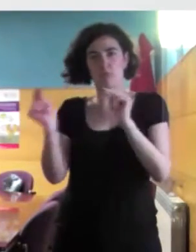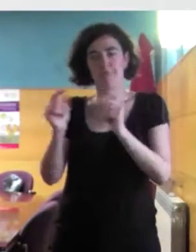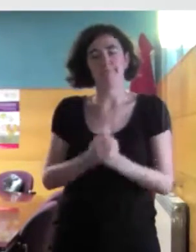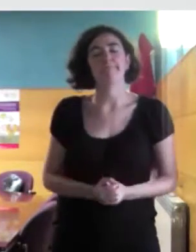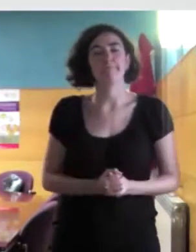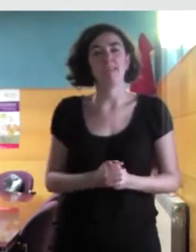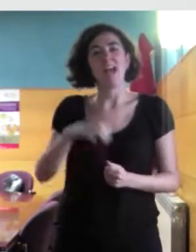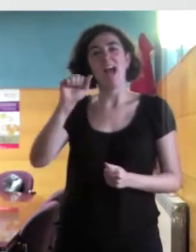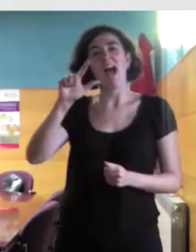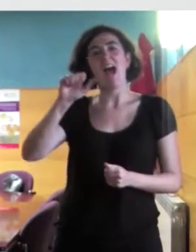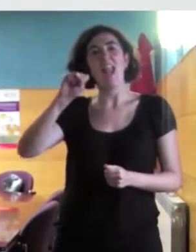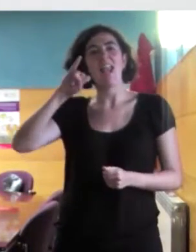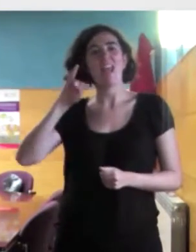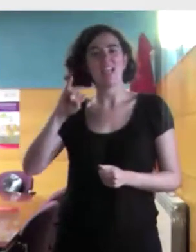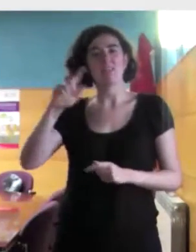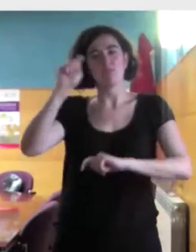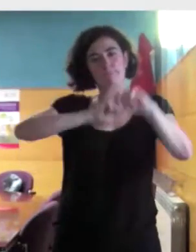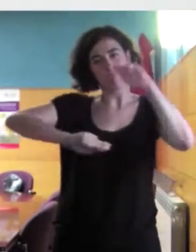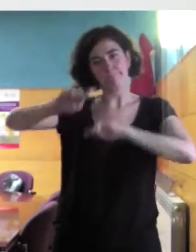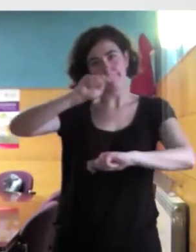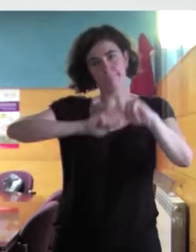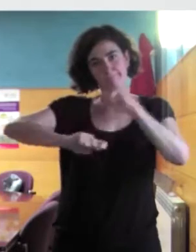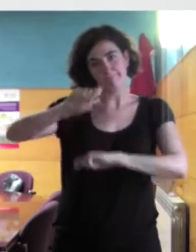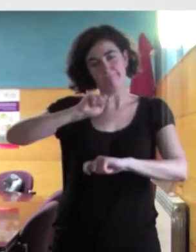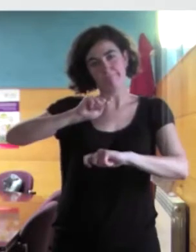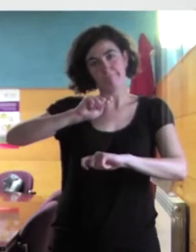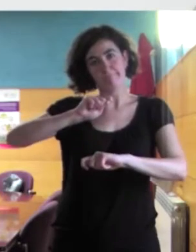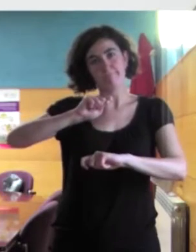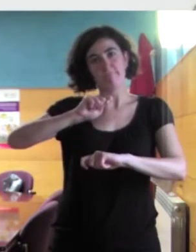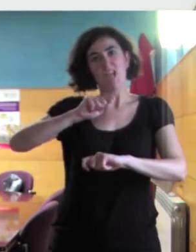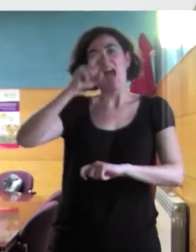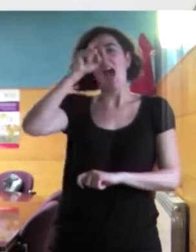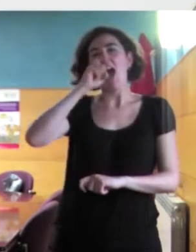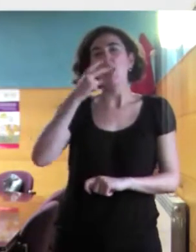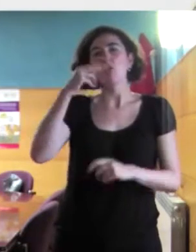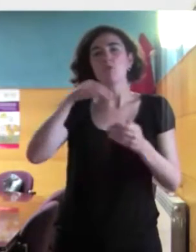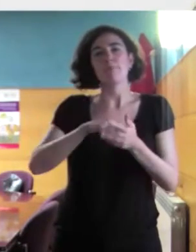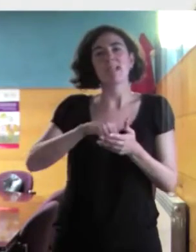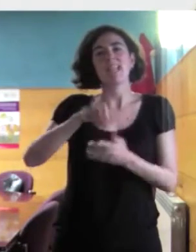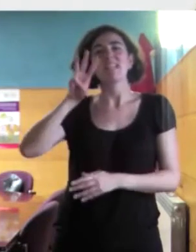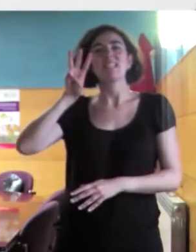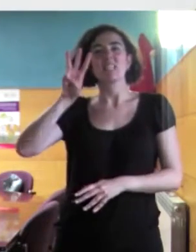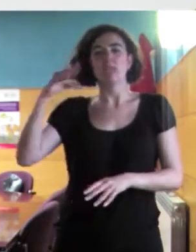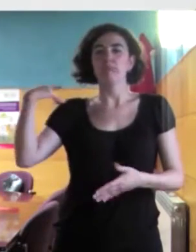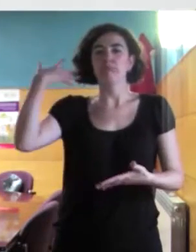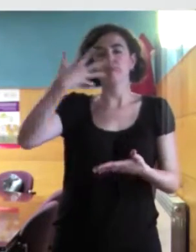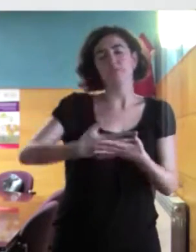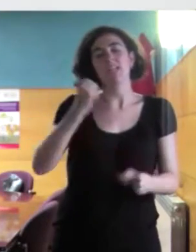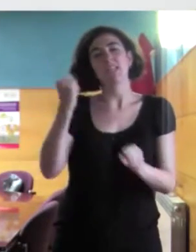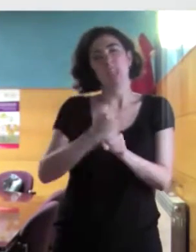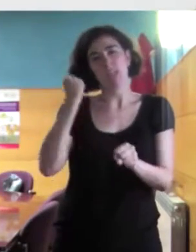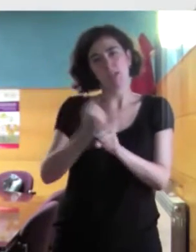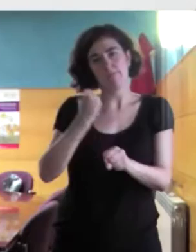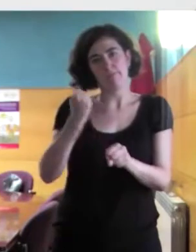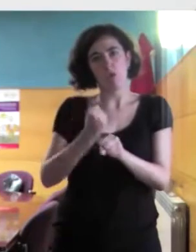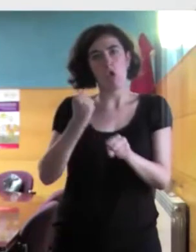ALAI es una asociación que lleva desde el año 2003 trabajando para